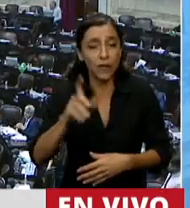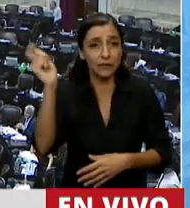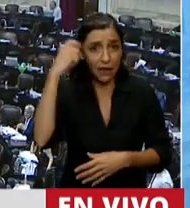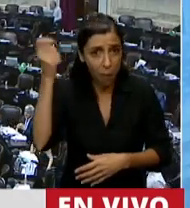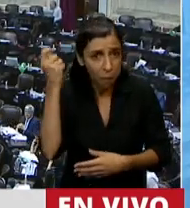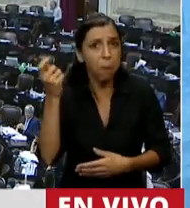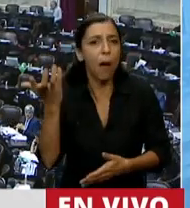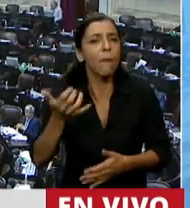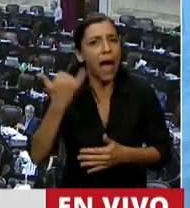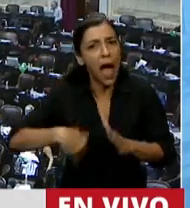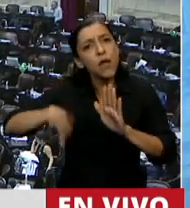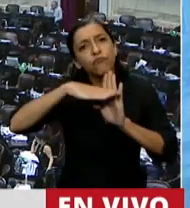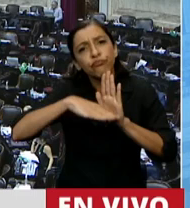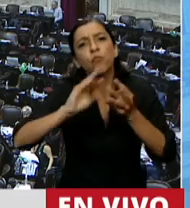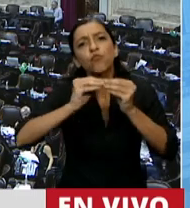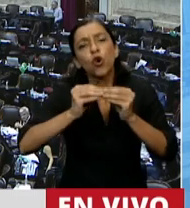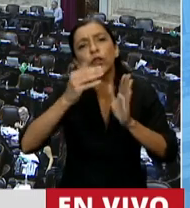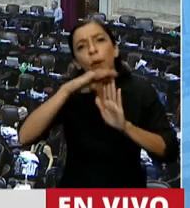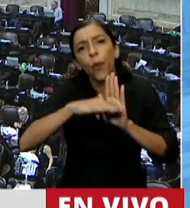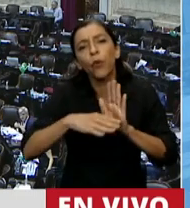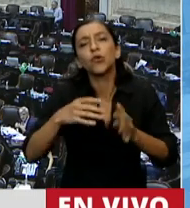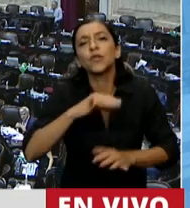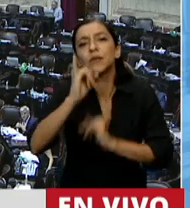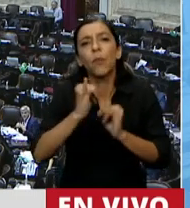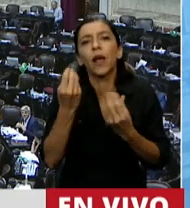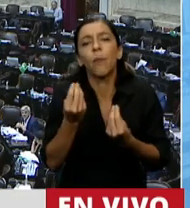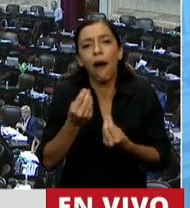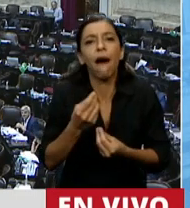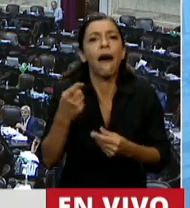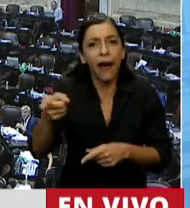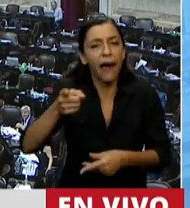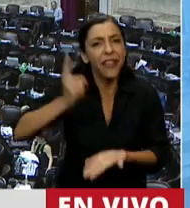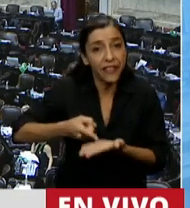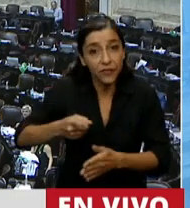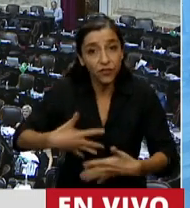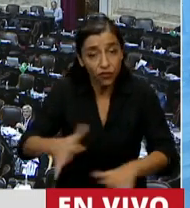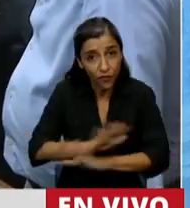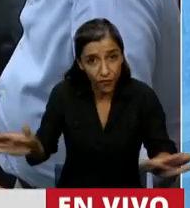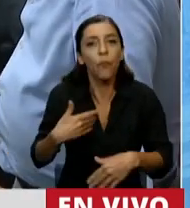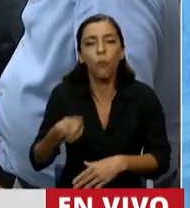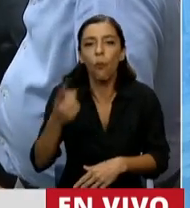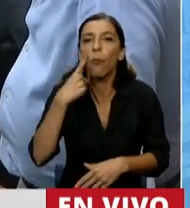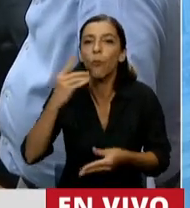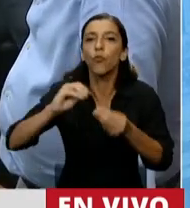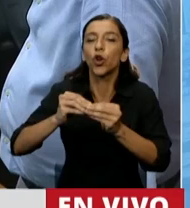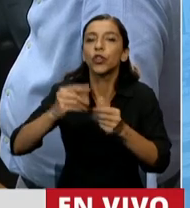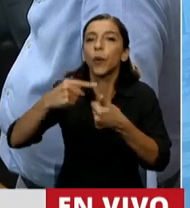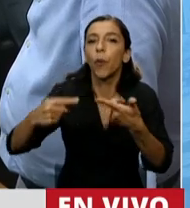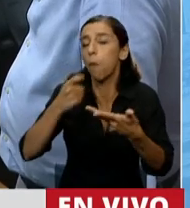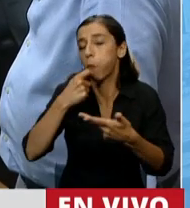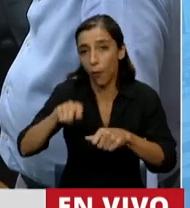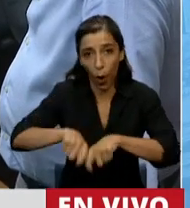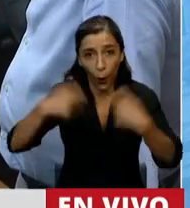resolución del Ministerio de Salud que brinde una autorización amplia a las interrupciones de embarazo cuando resulta en consecuencia de una